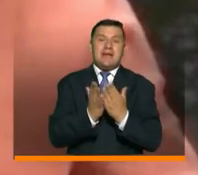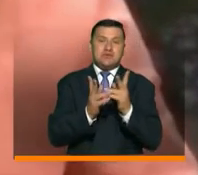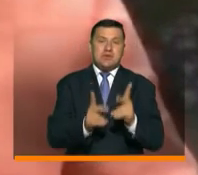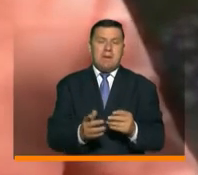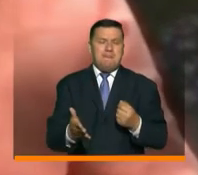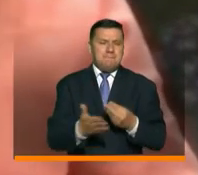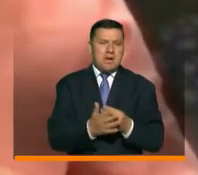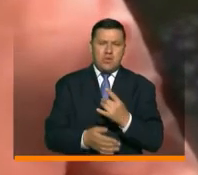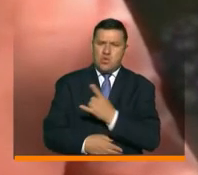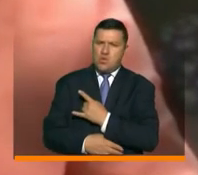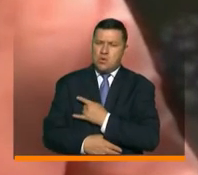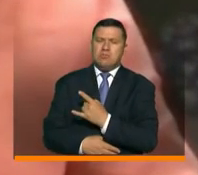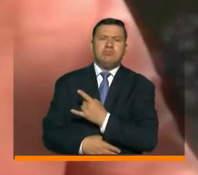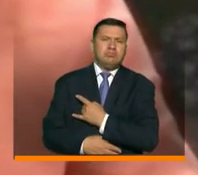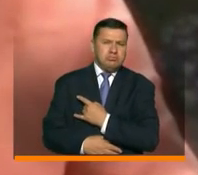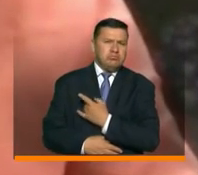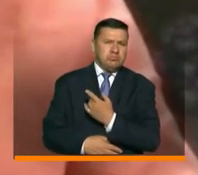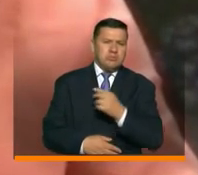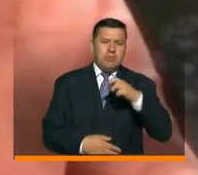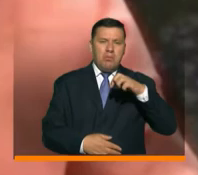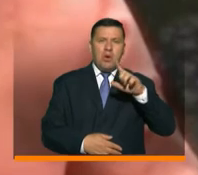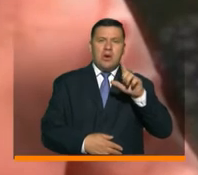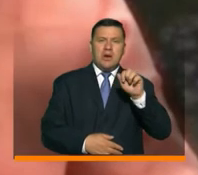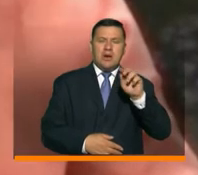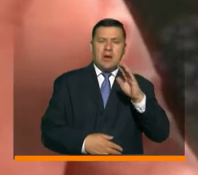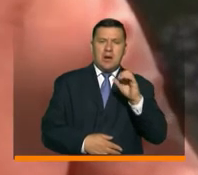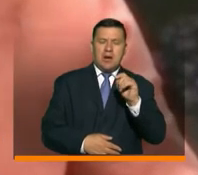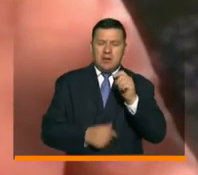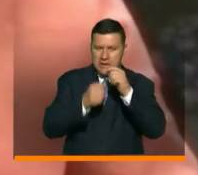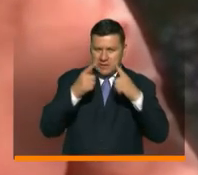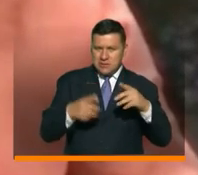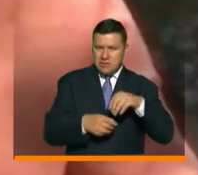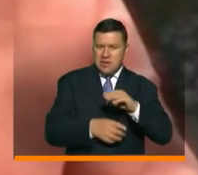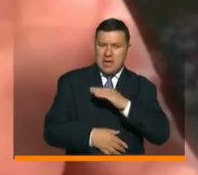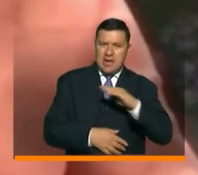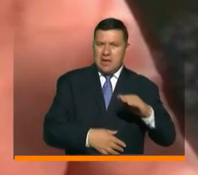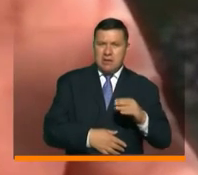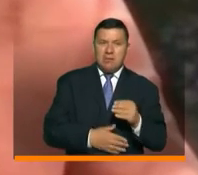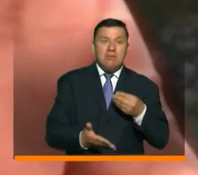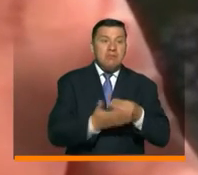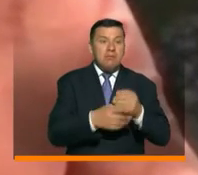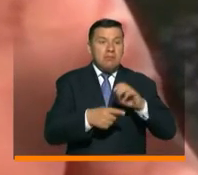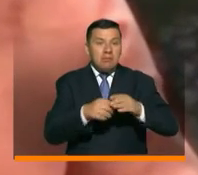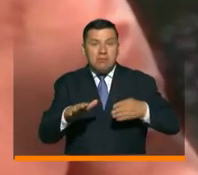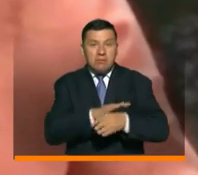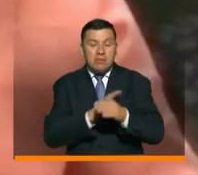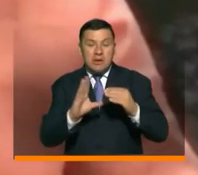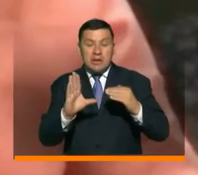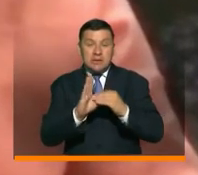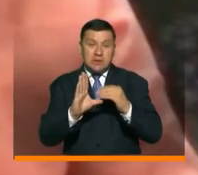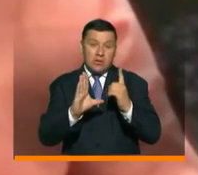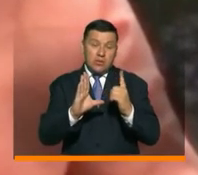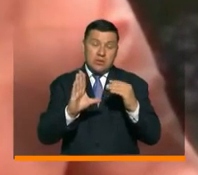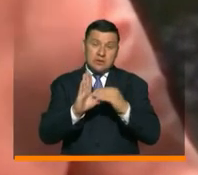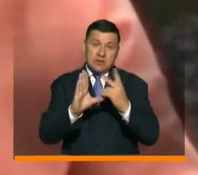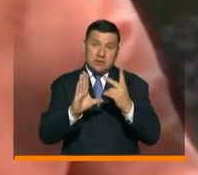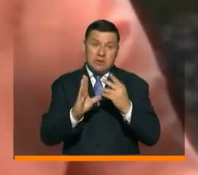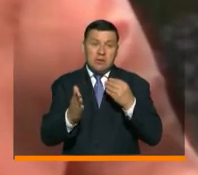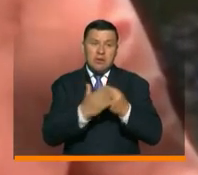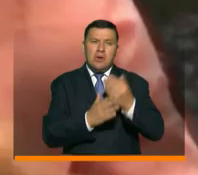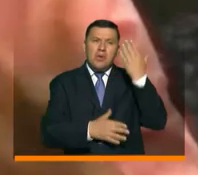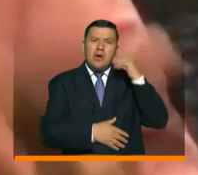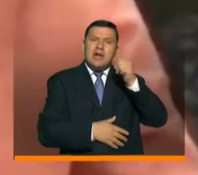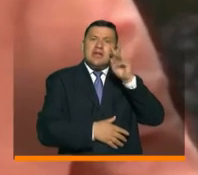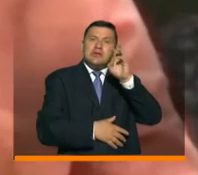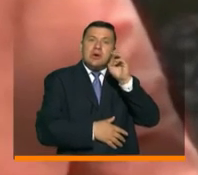Esta universidad, la Universidad Pública por Excelencia de Antioquia, no le cobra matrícula del estrato 1 y 2 desde hace 18